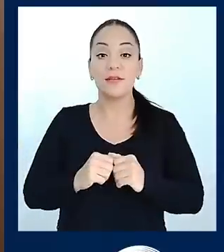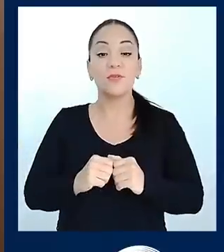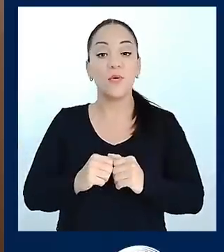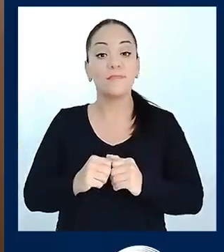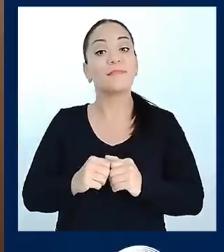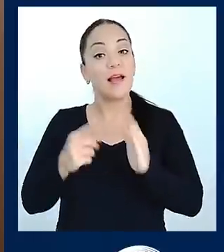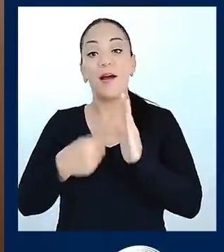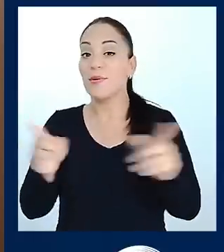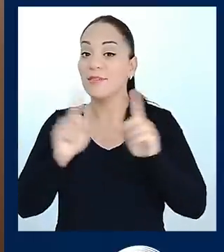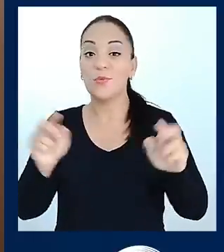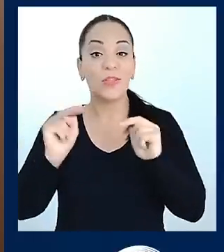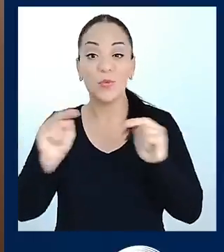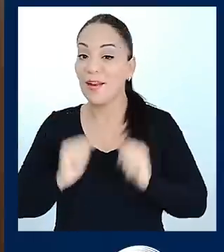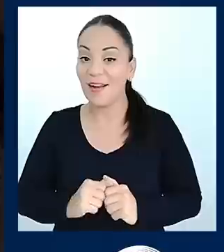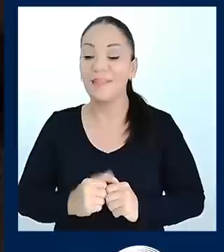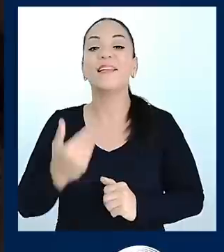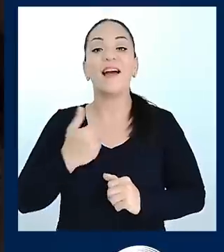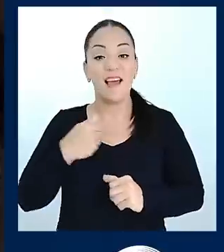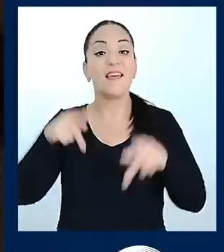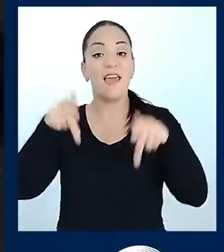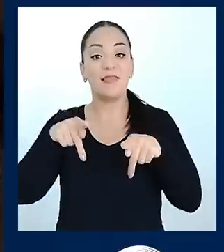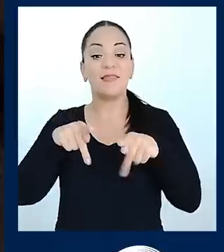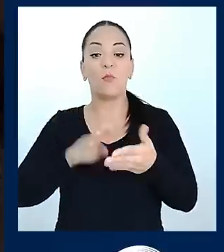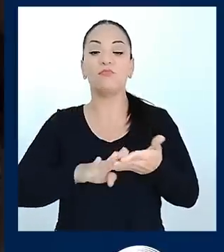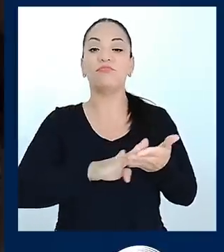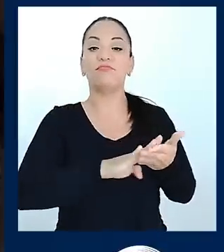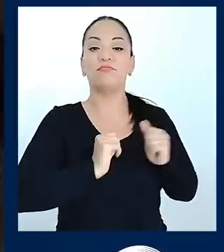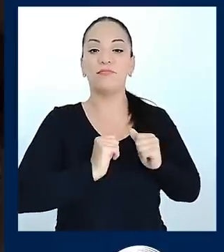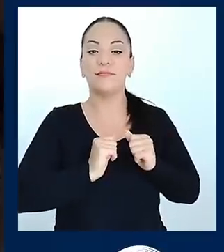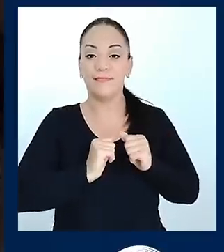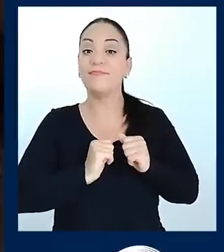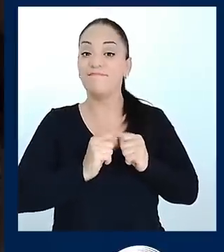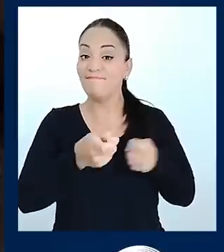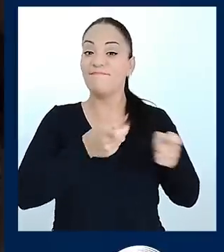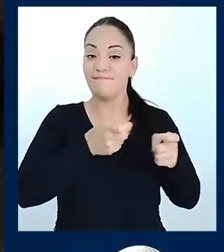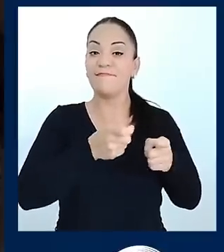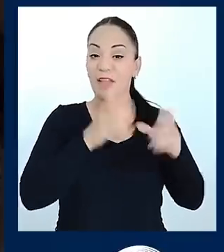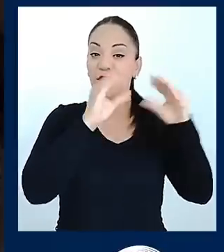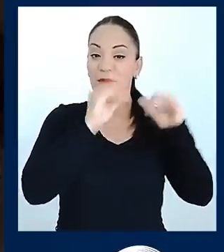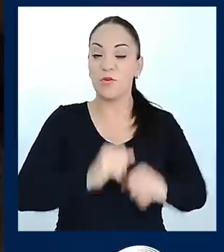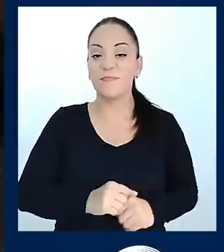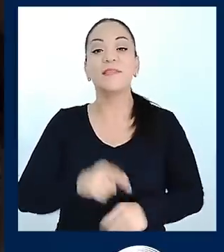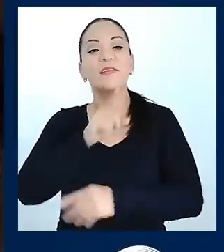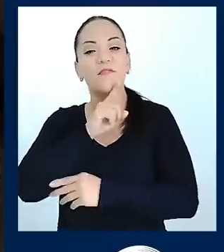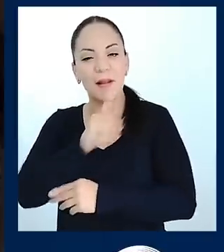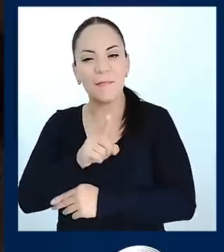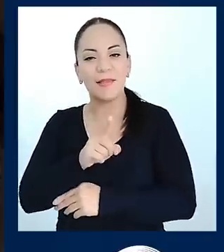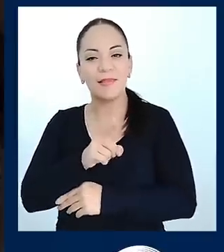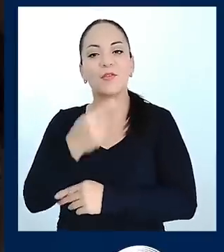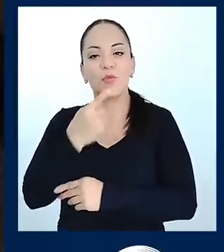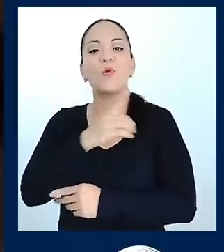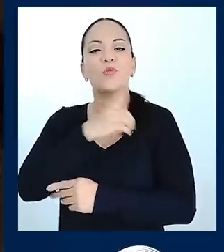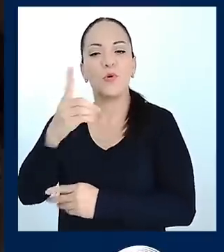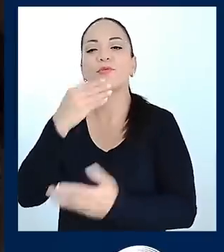gente que la quiere manipular y la verdad de las cosas es que Dios es muy bueno. Nos está